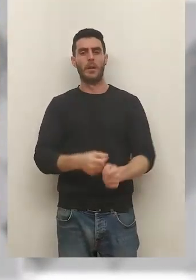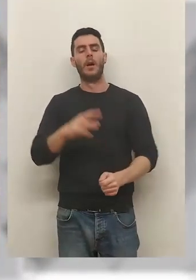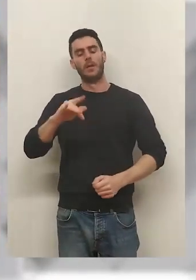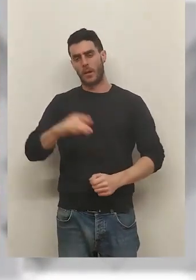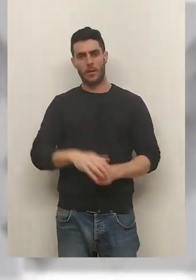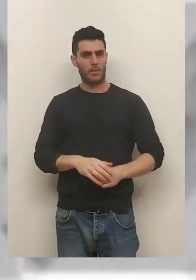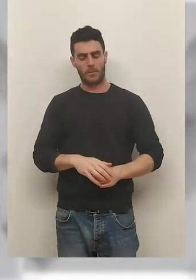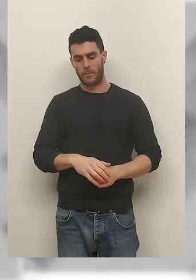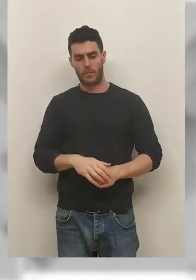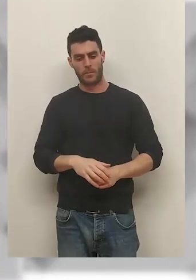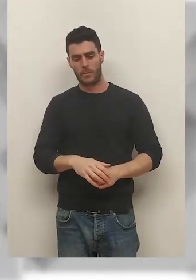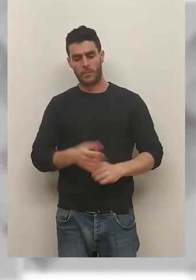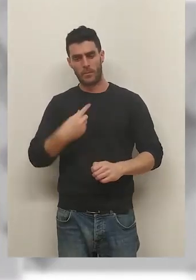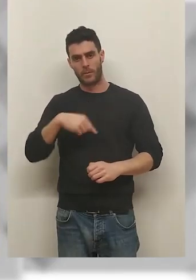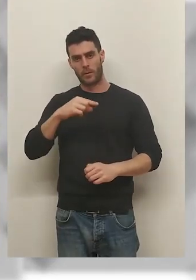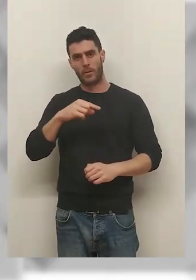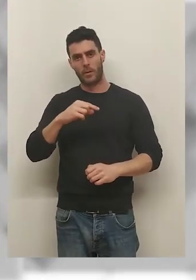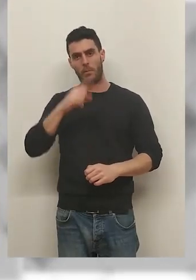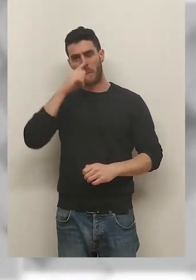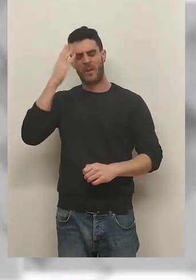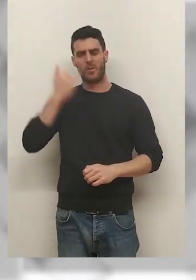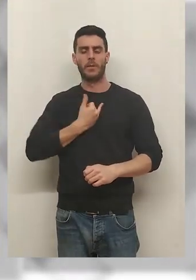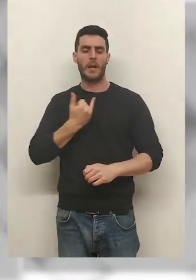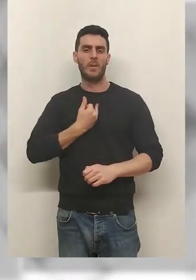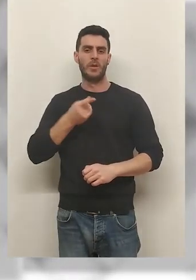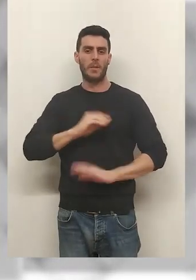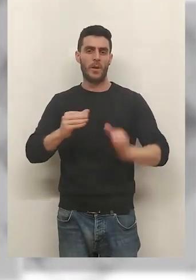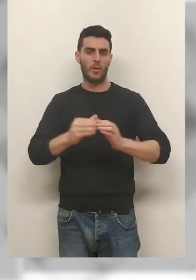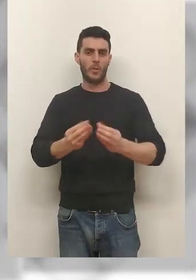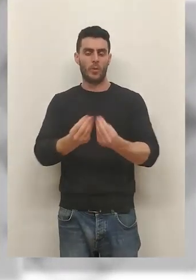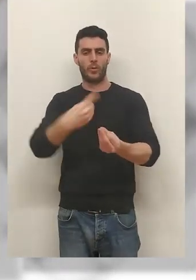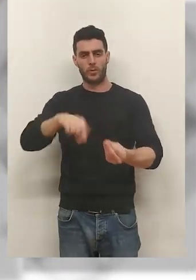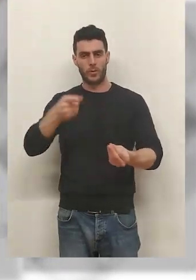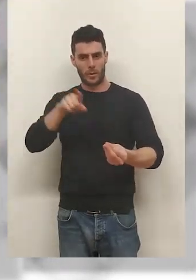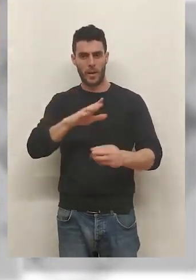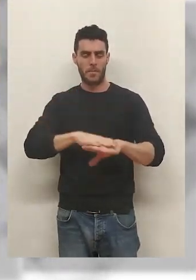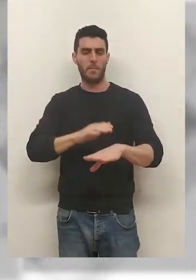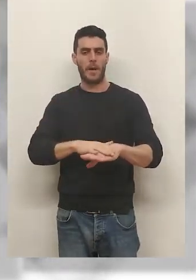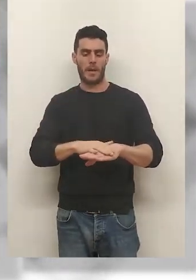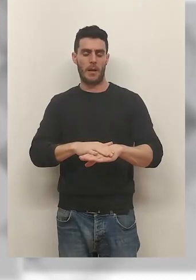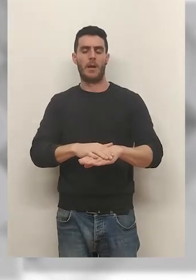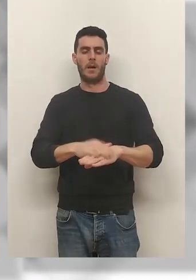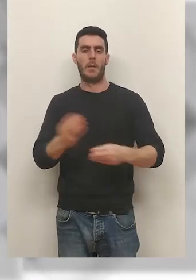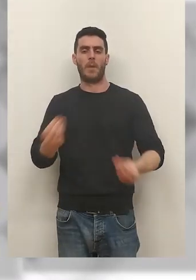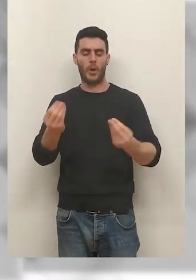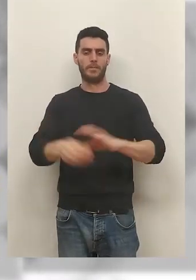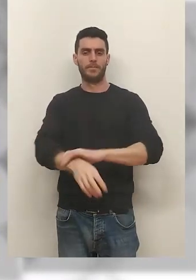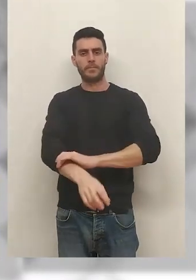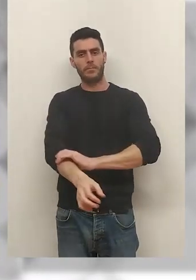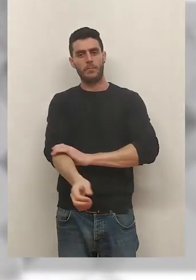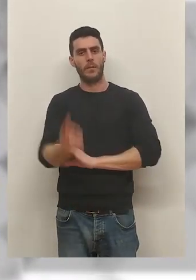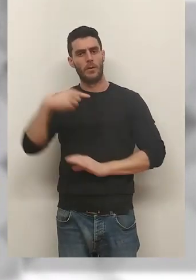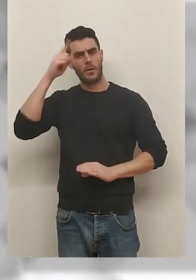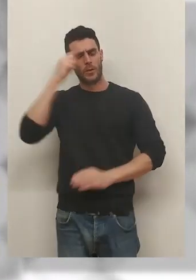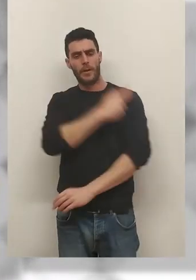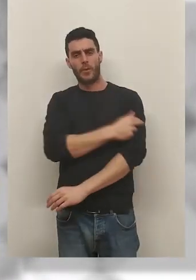paso no, es unas andas que tenemos antiguas nosotros y la banda nos acompaña también detrás para amenizar lo que es el ensayo. Sabéis